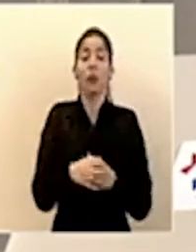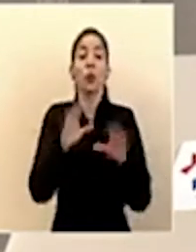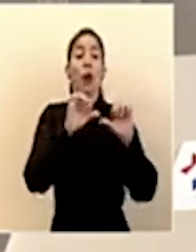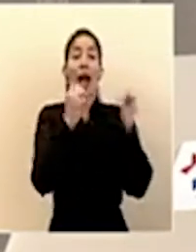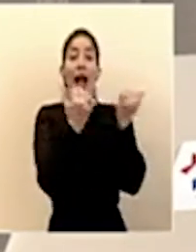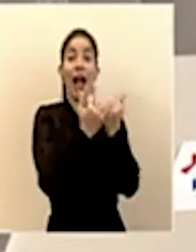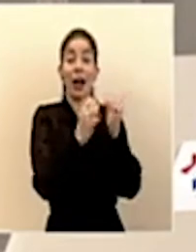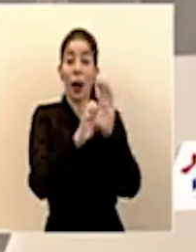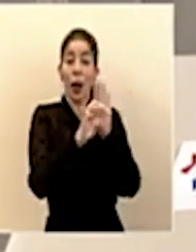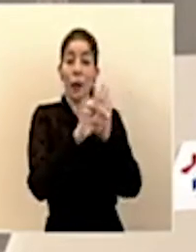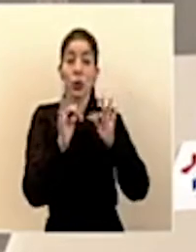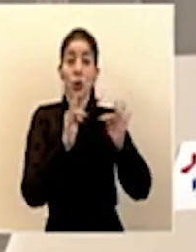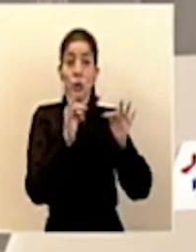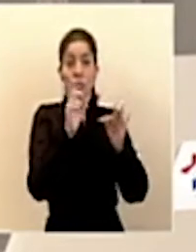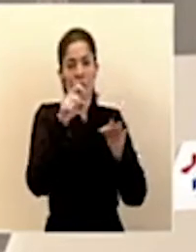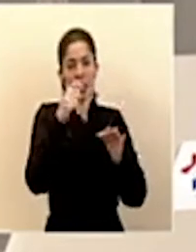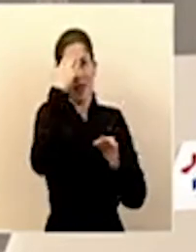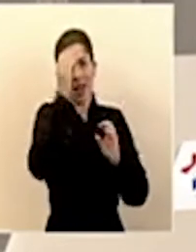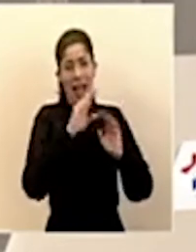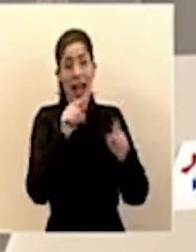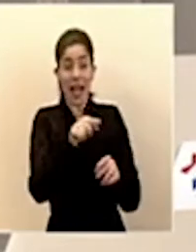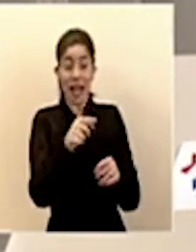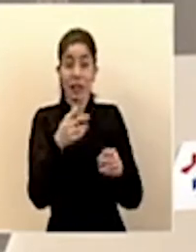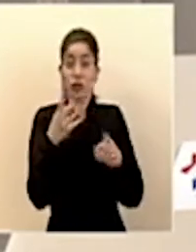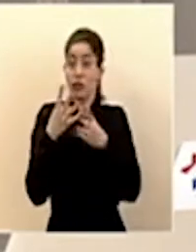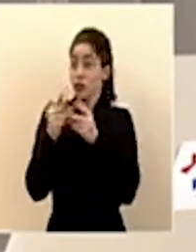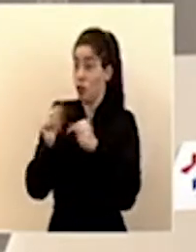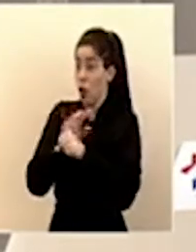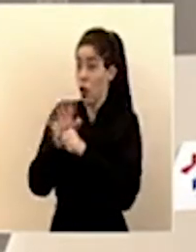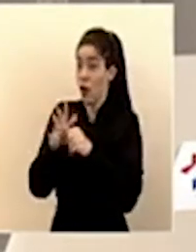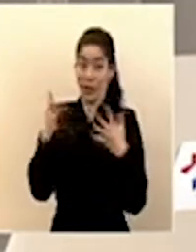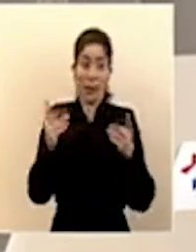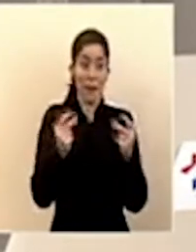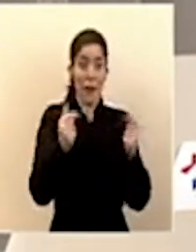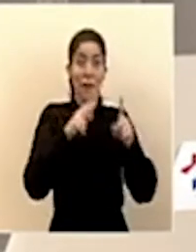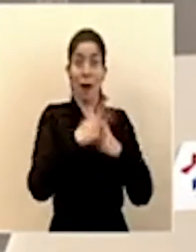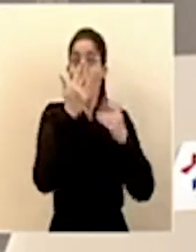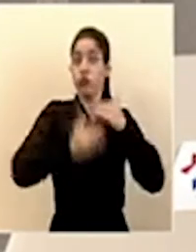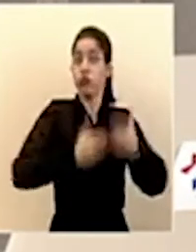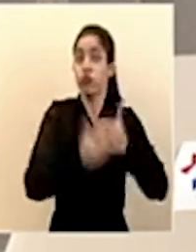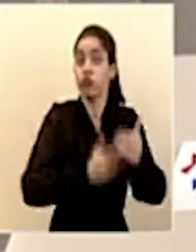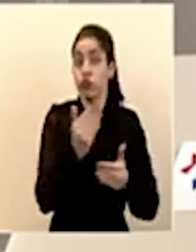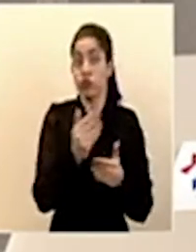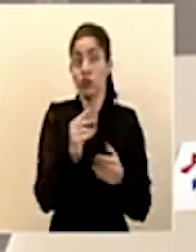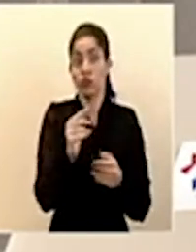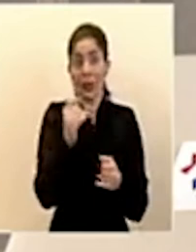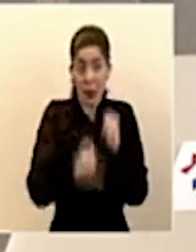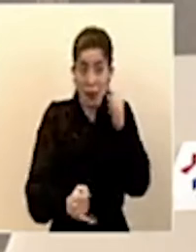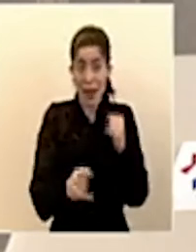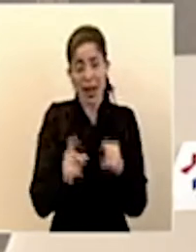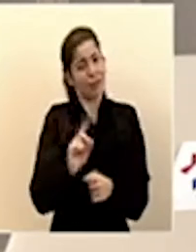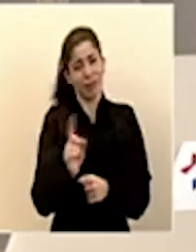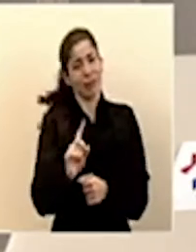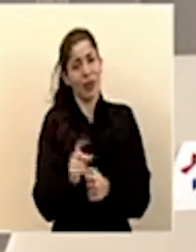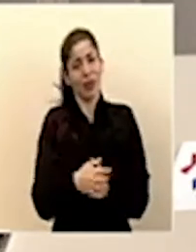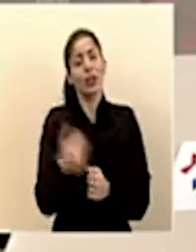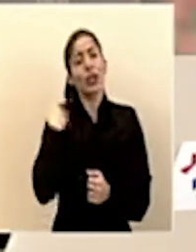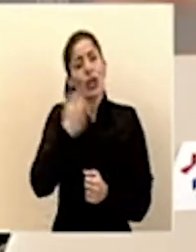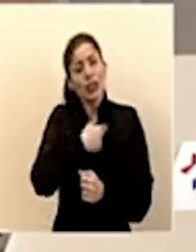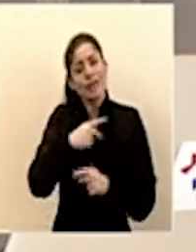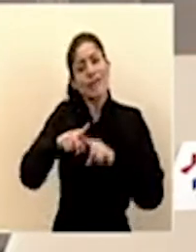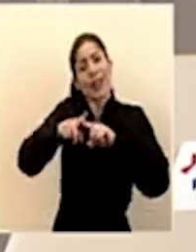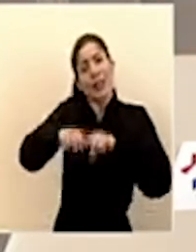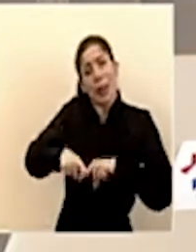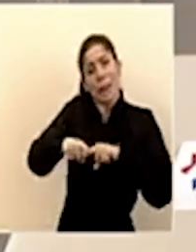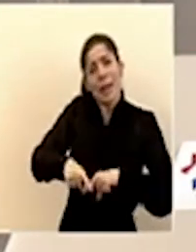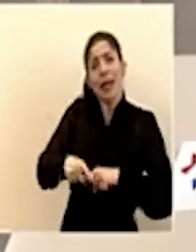turismo no se va a reactivar inmediatamente después a que la pandemia termine. Nosotros dependemos de